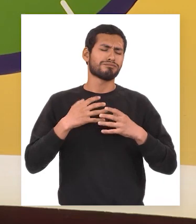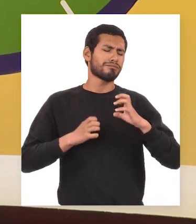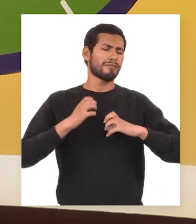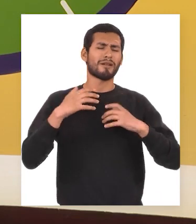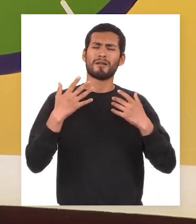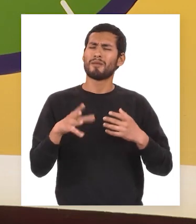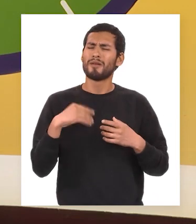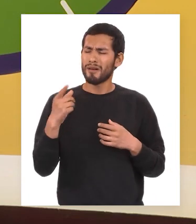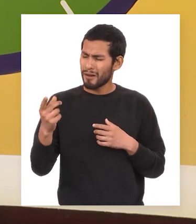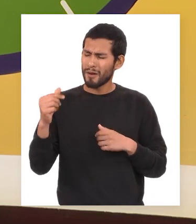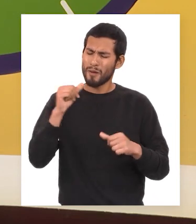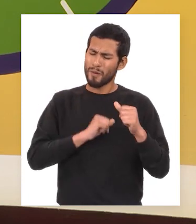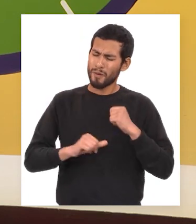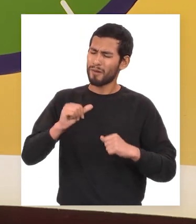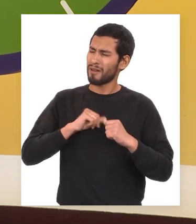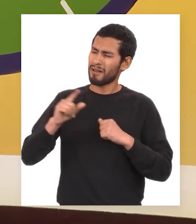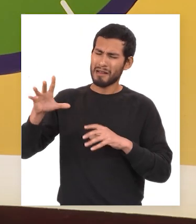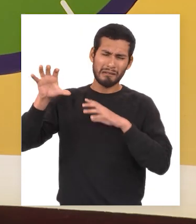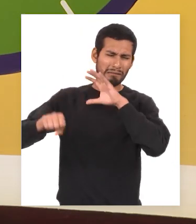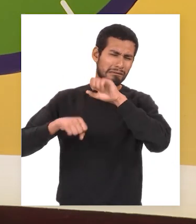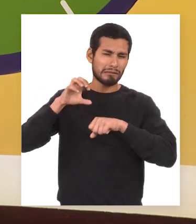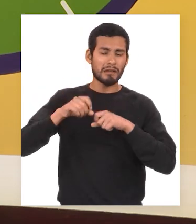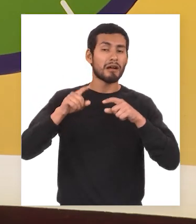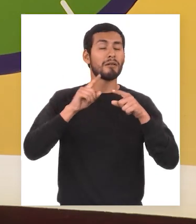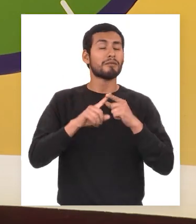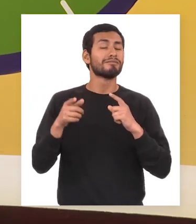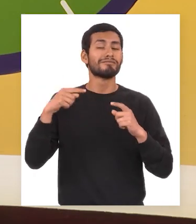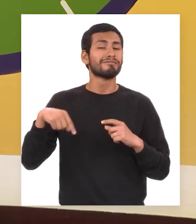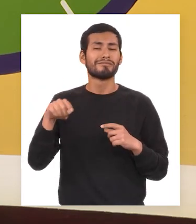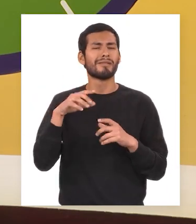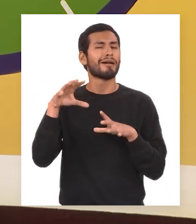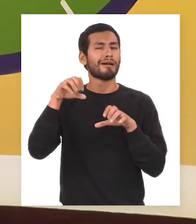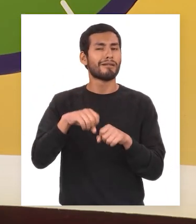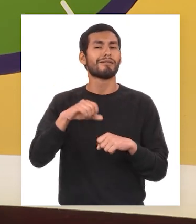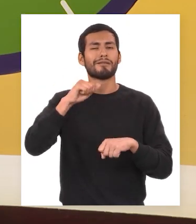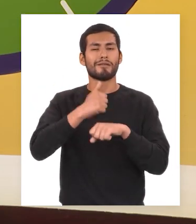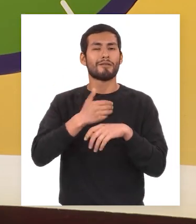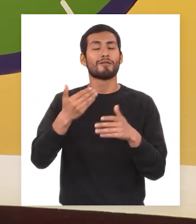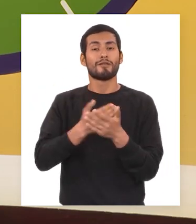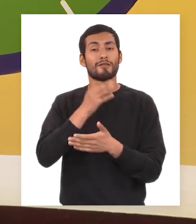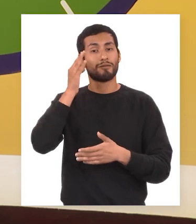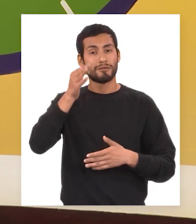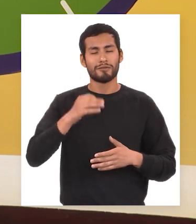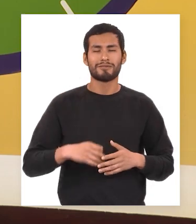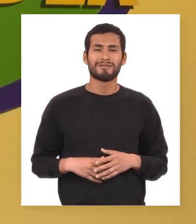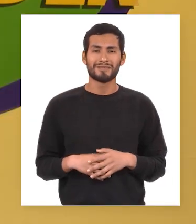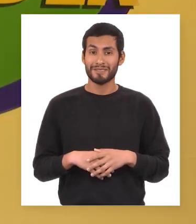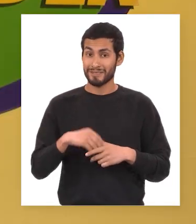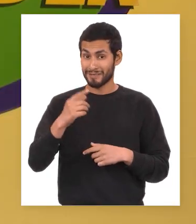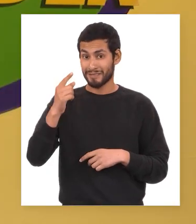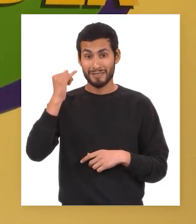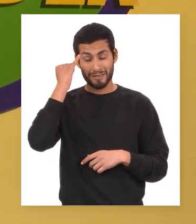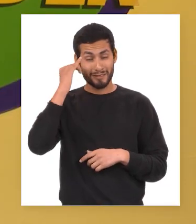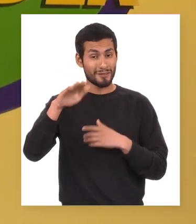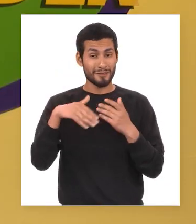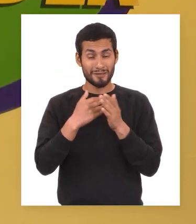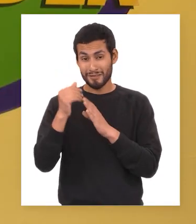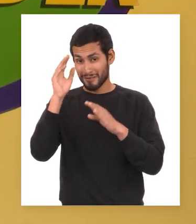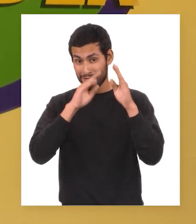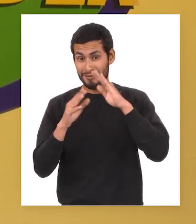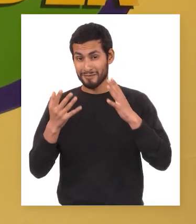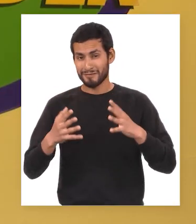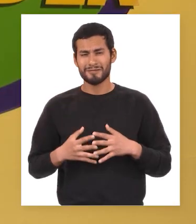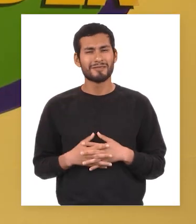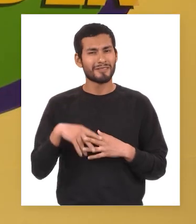tanto por proteger nuestras tierras pero que al final fueron tomadas para crear un nuevo futuro se imaginan toda su